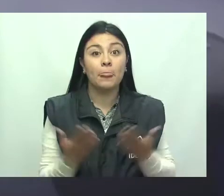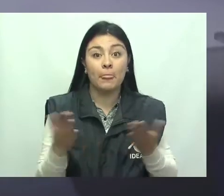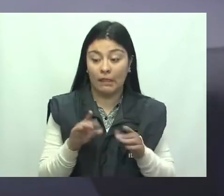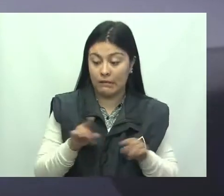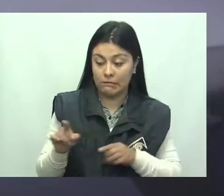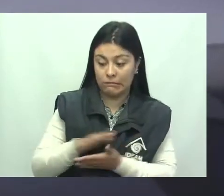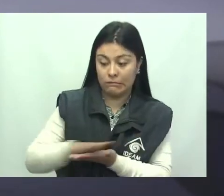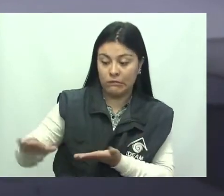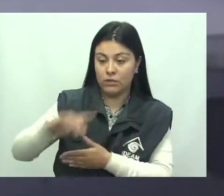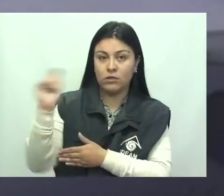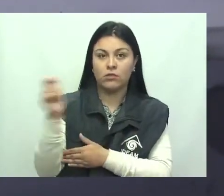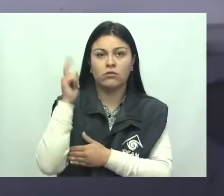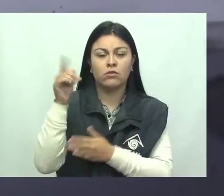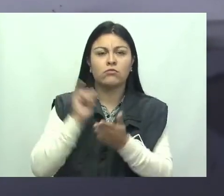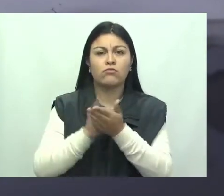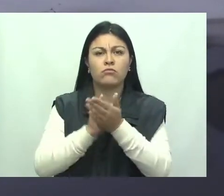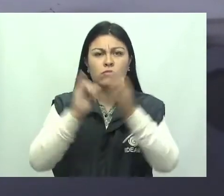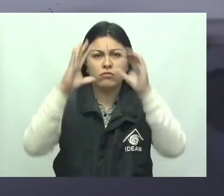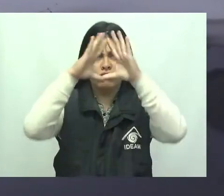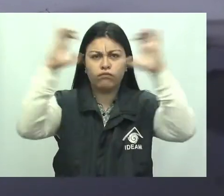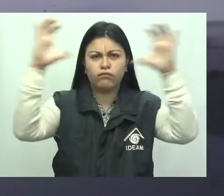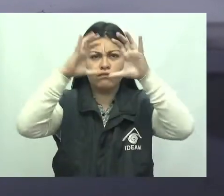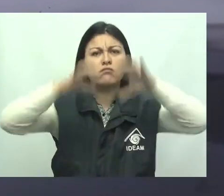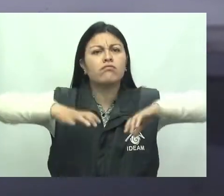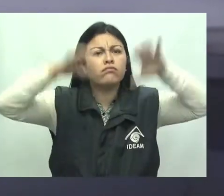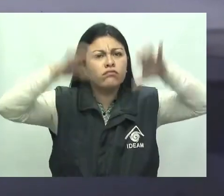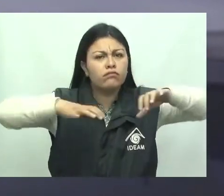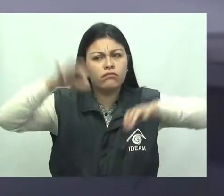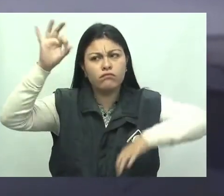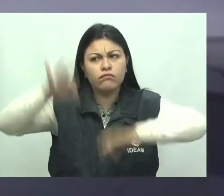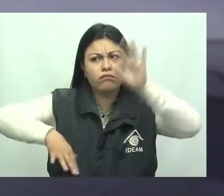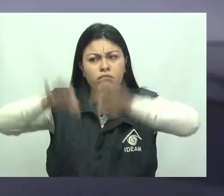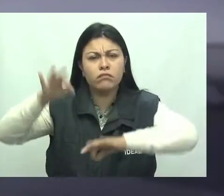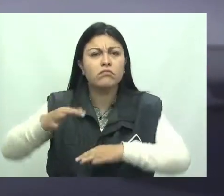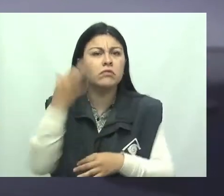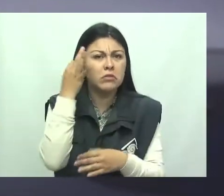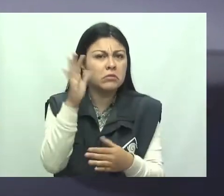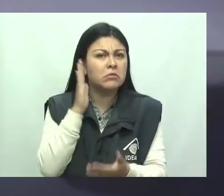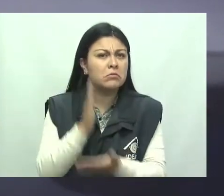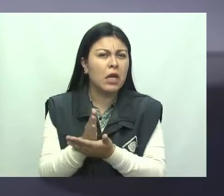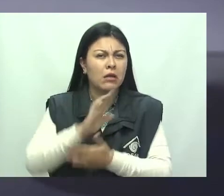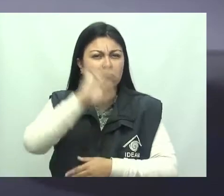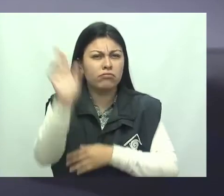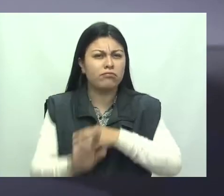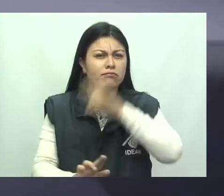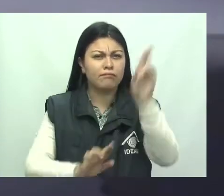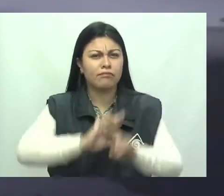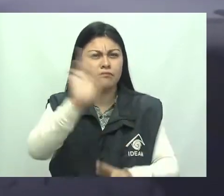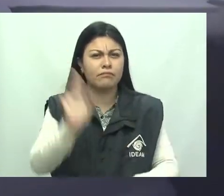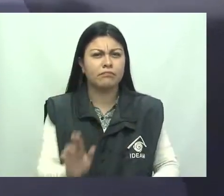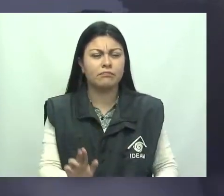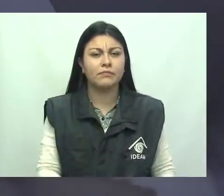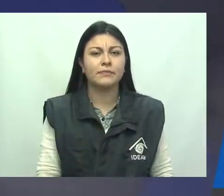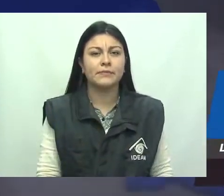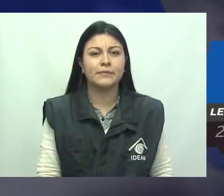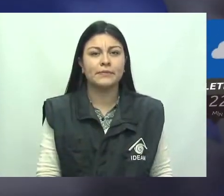Hacia los llanos orientales esperamos paisaje cubierto con lluvias y lloviznas sin descartar posibles tormentas eléctricas.